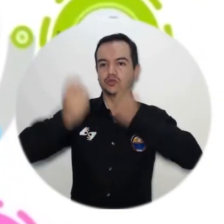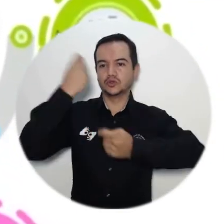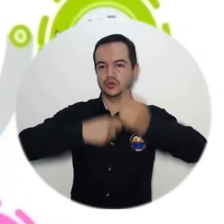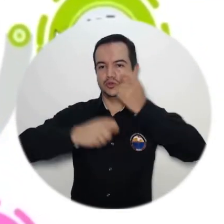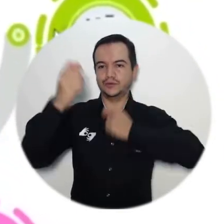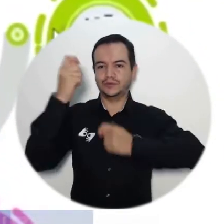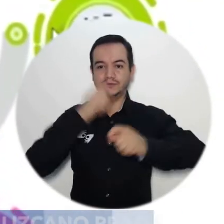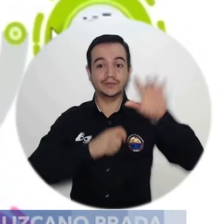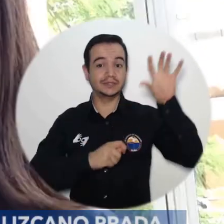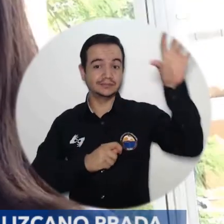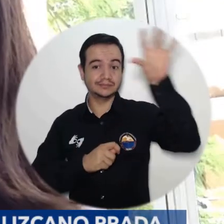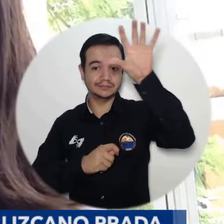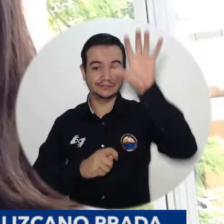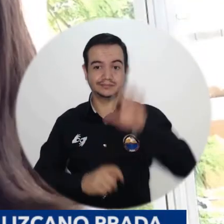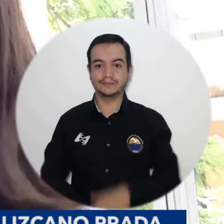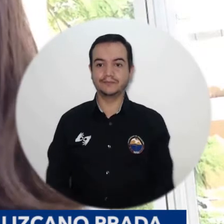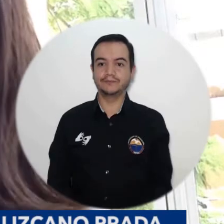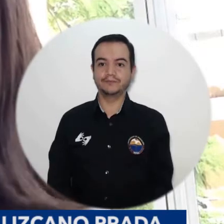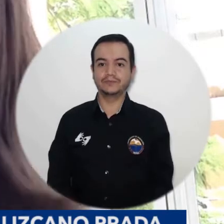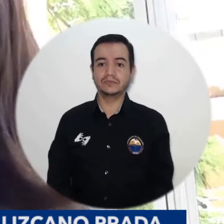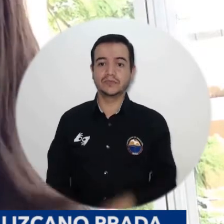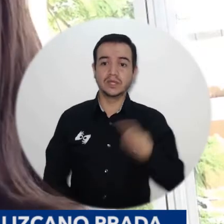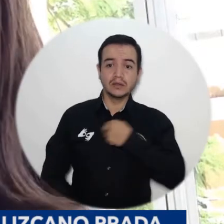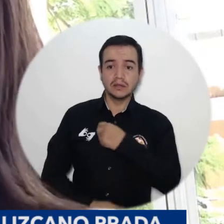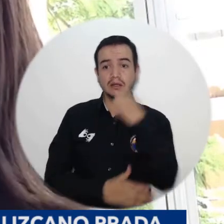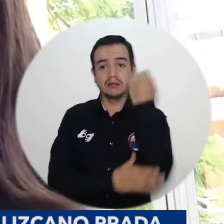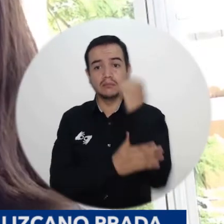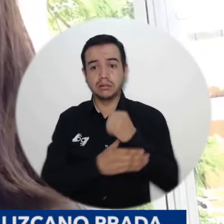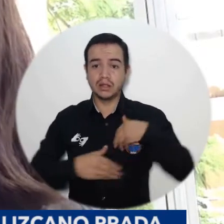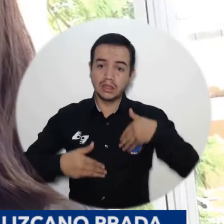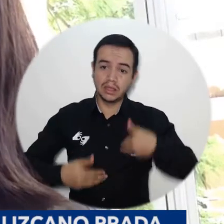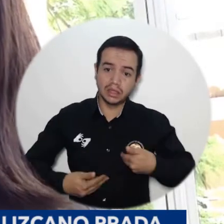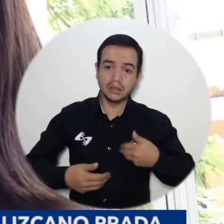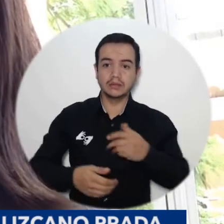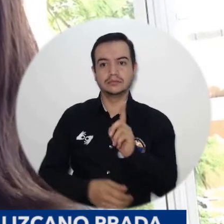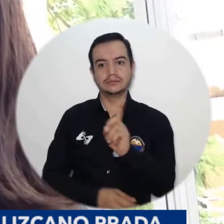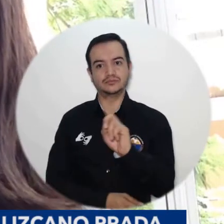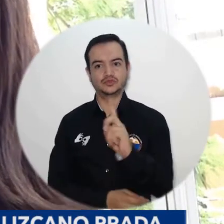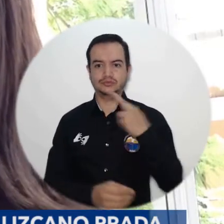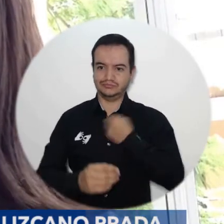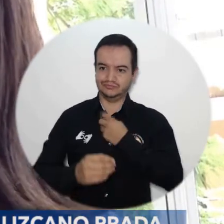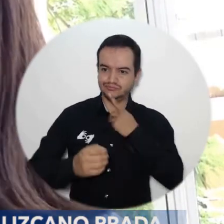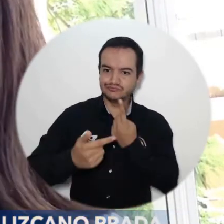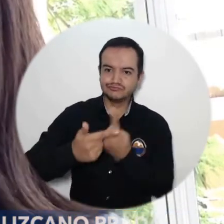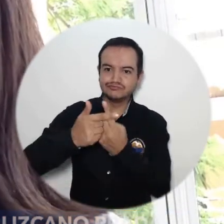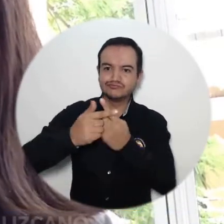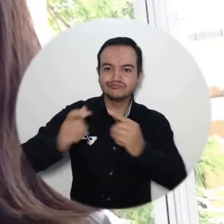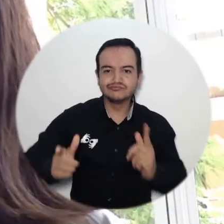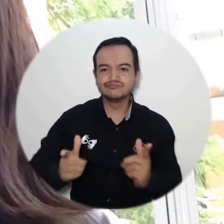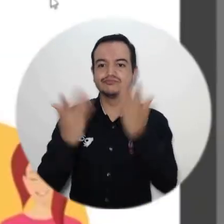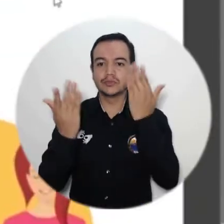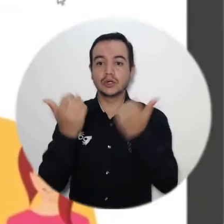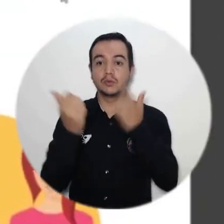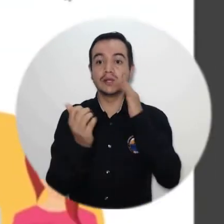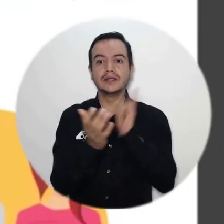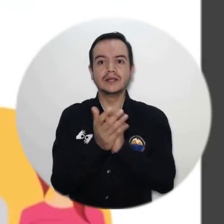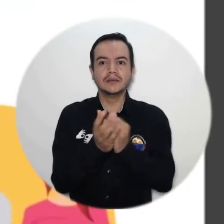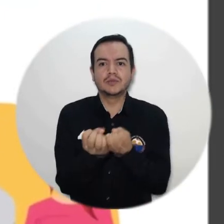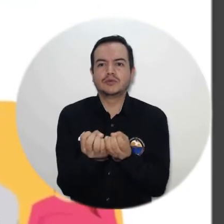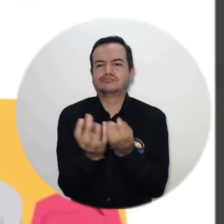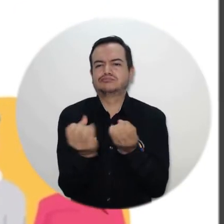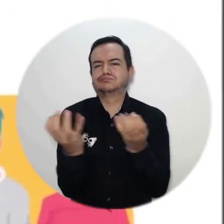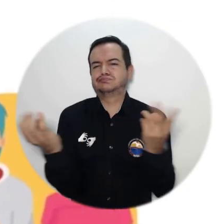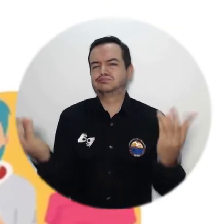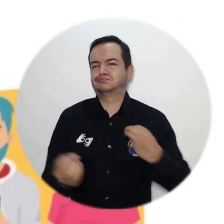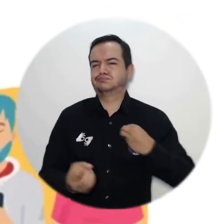No nos detuvimos y pudimos realizar un exitoso encuentro bajo la temática Un Mundo de Oportunidades. Contamos con